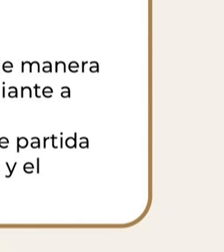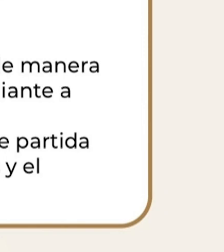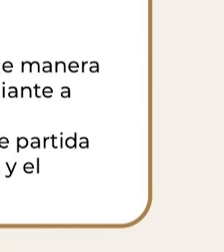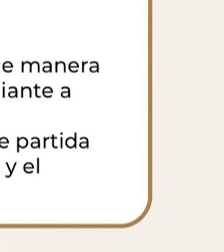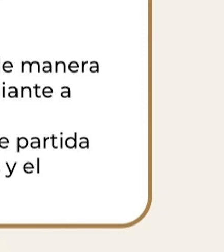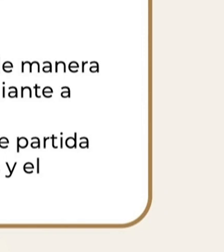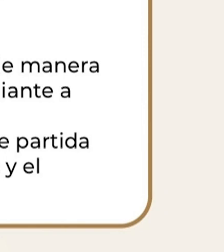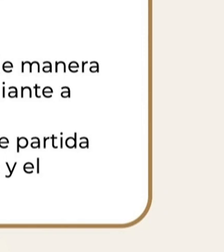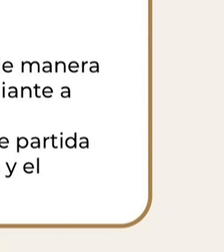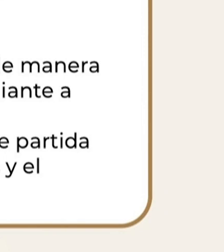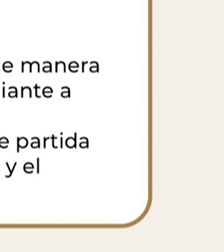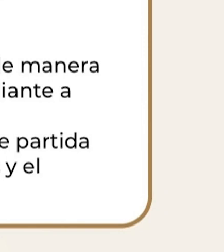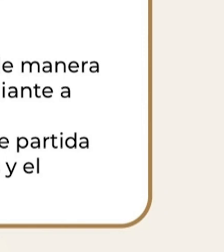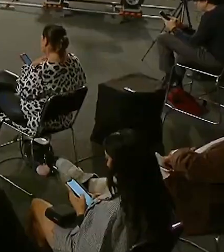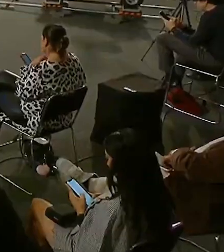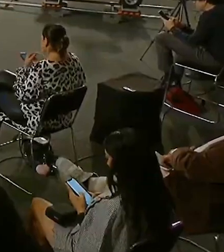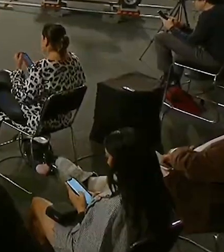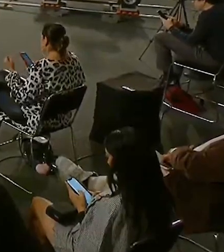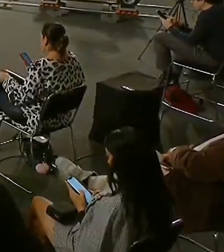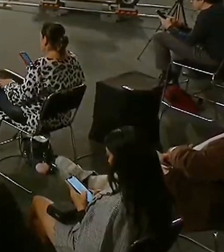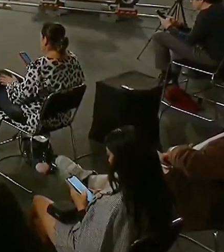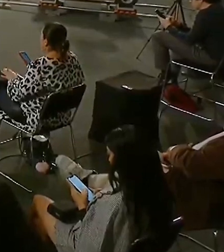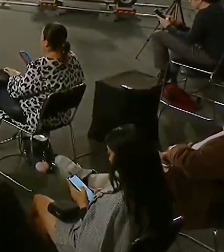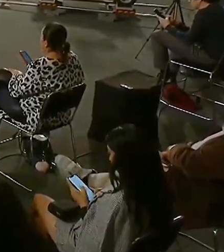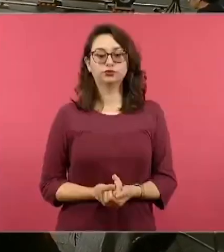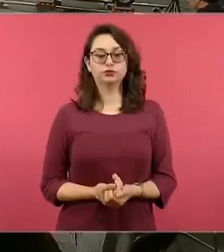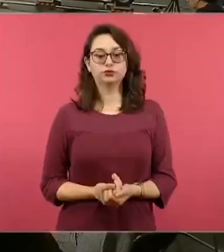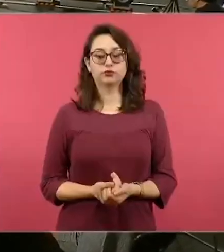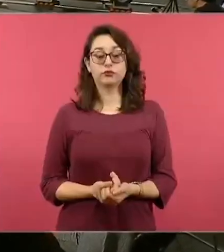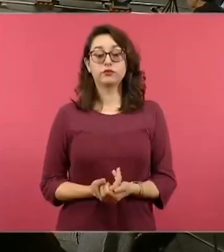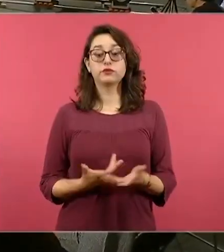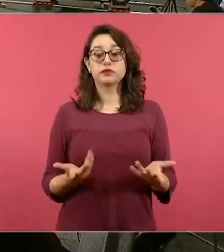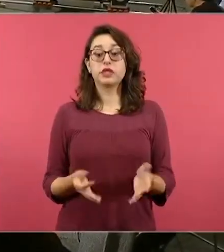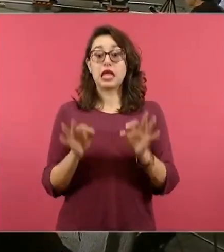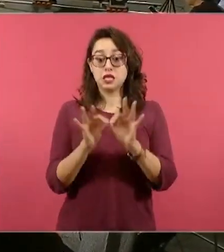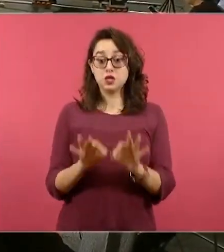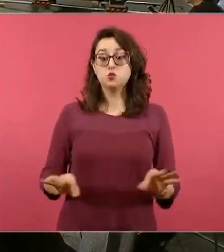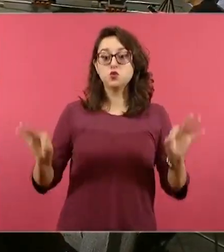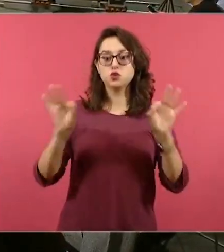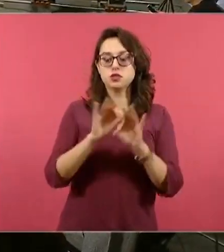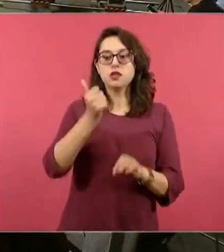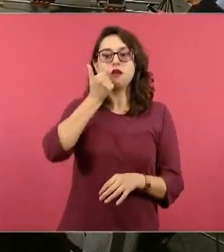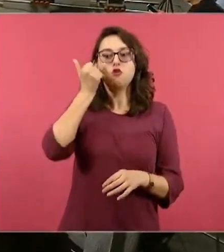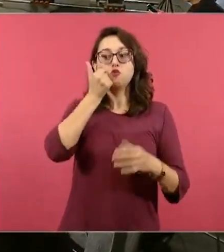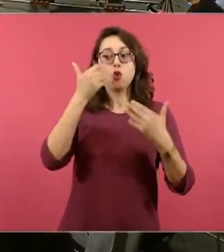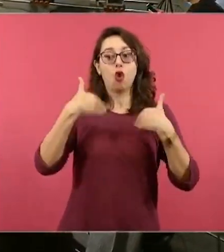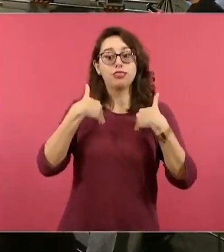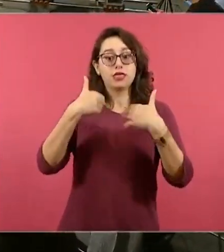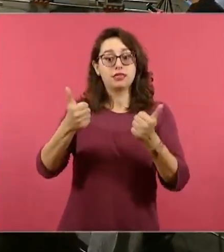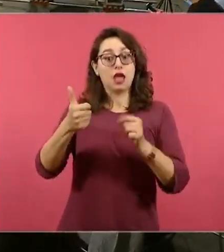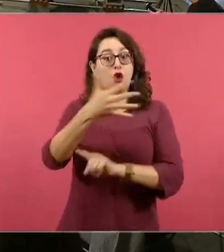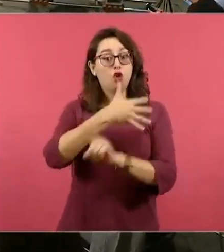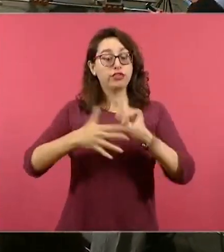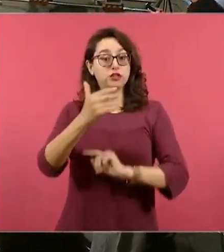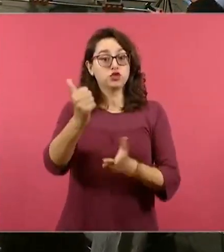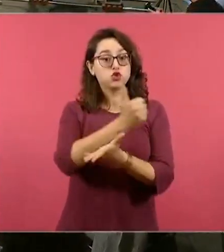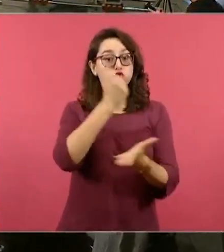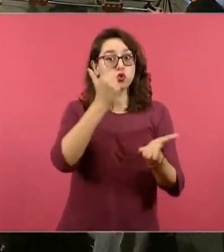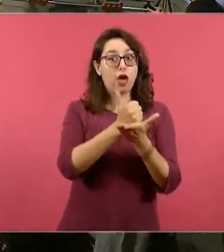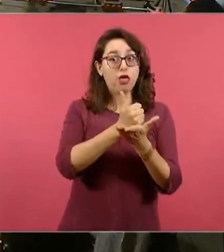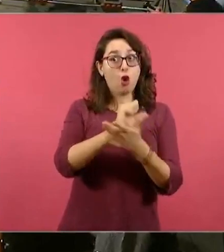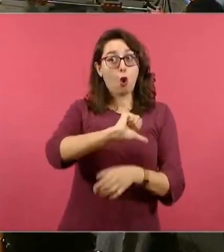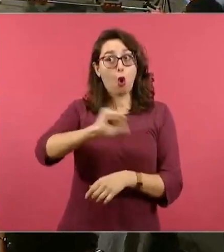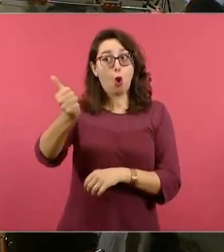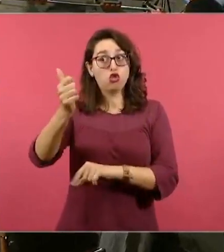Buscamos también dejar esta descentralización. Procuramos que haya una sensibilización de manera permanente, invitando a nuestros estudiantes a